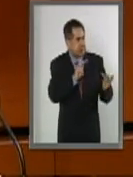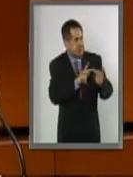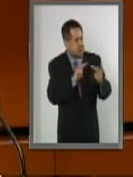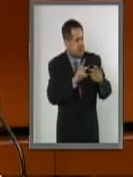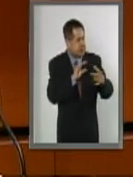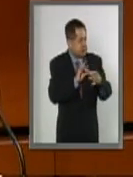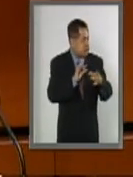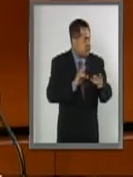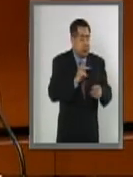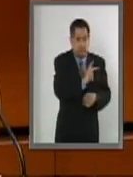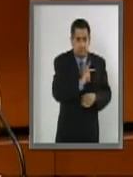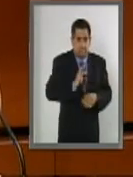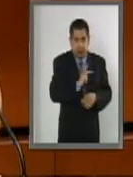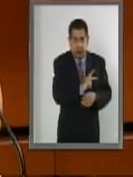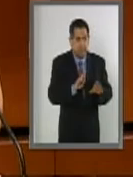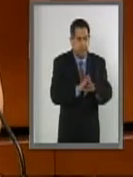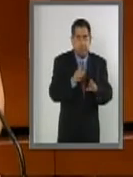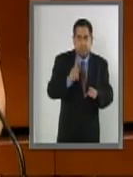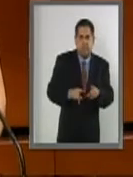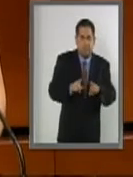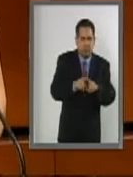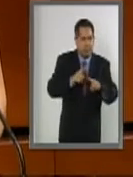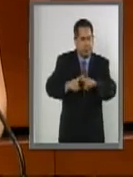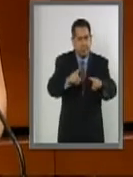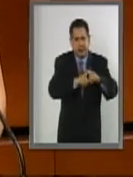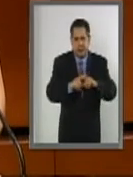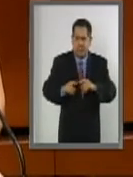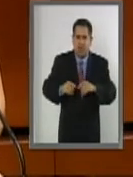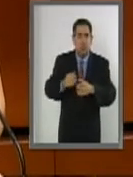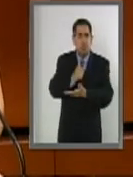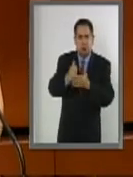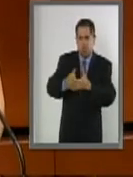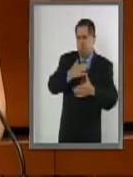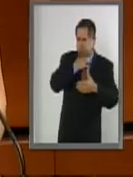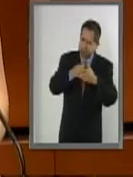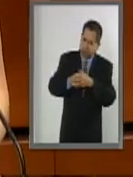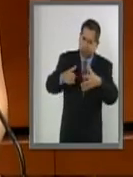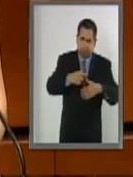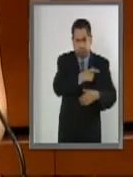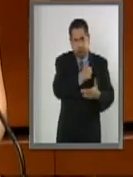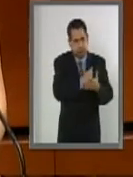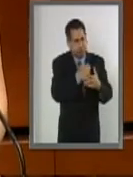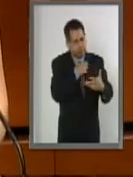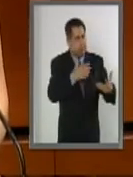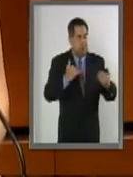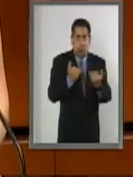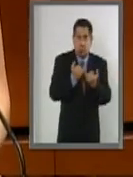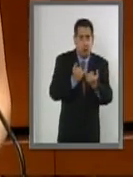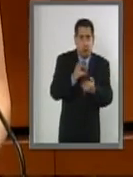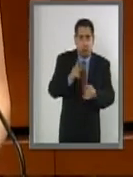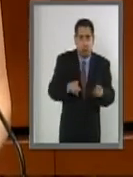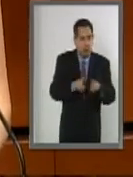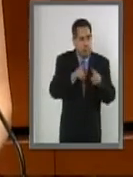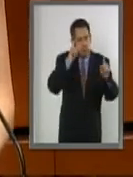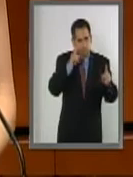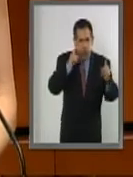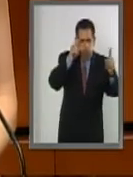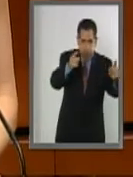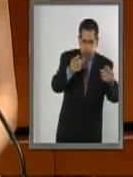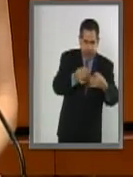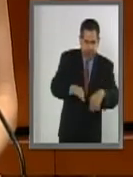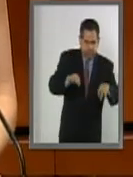compartimos, como lo son nuestras pobladas manchas urbanas y los retos compartidos en materia de bienestar para nuestras jóvenes